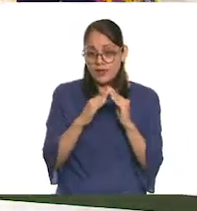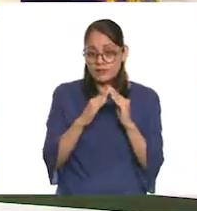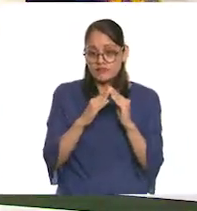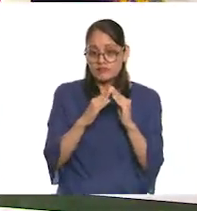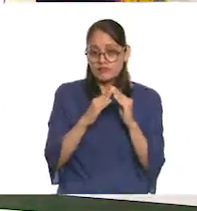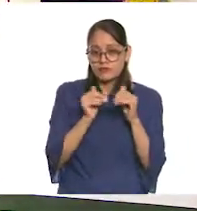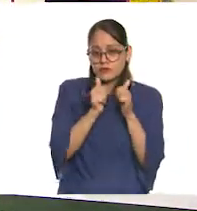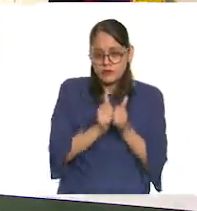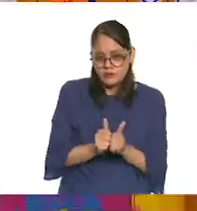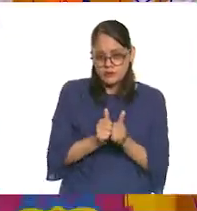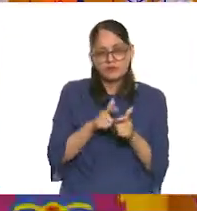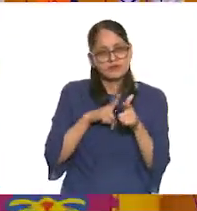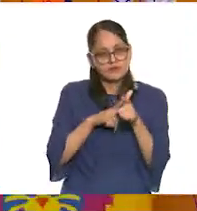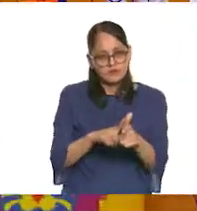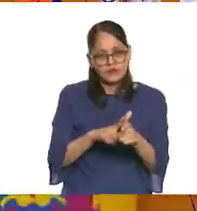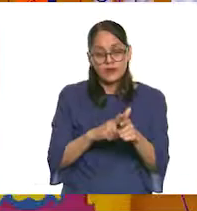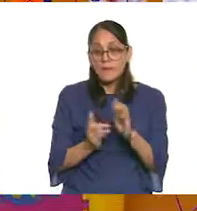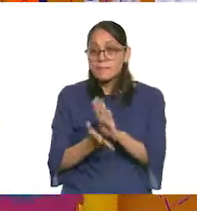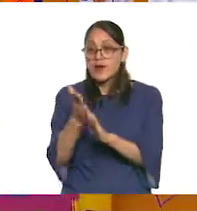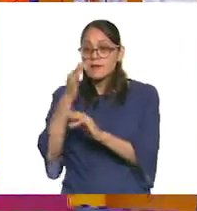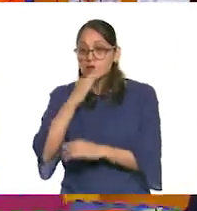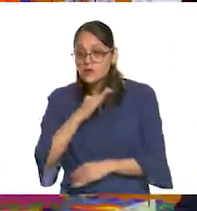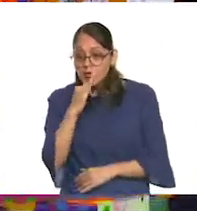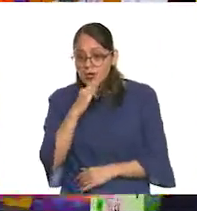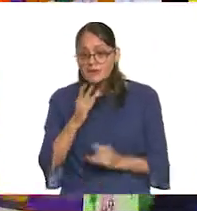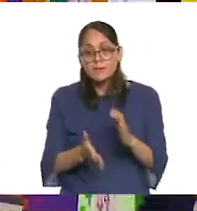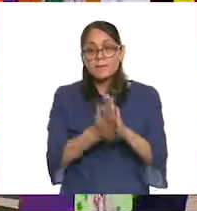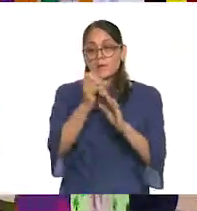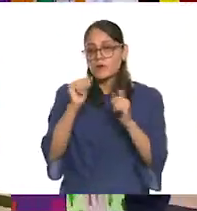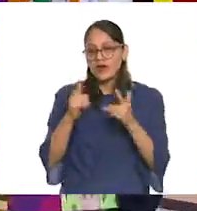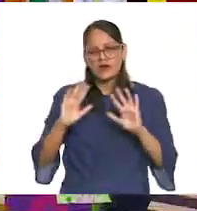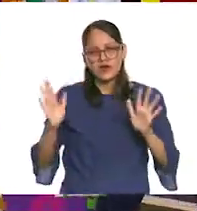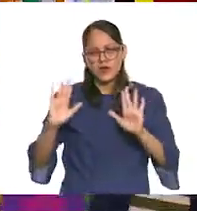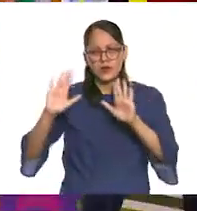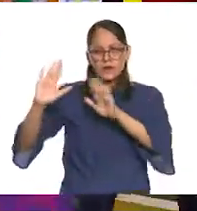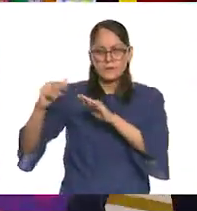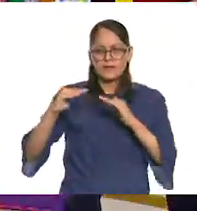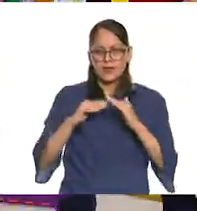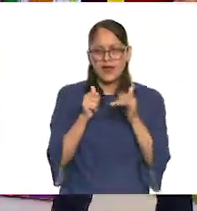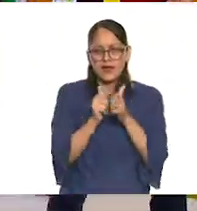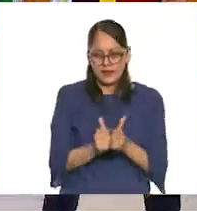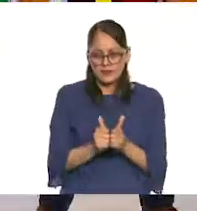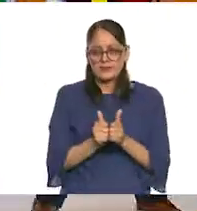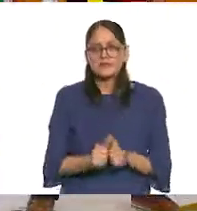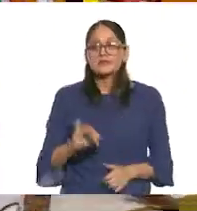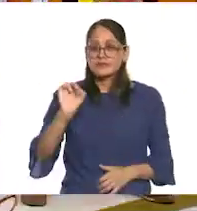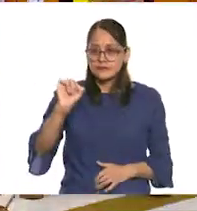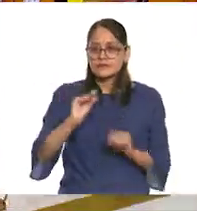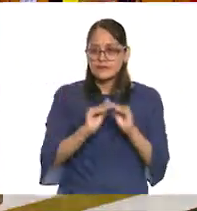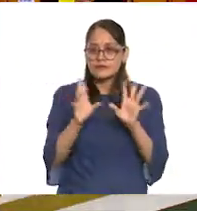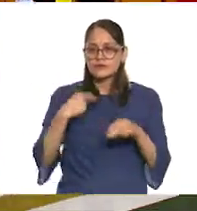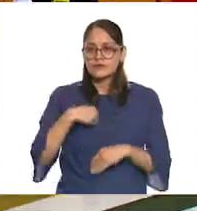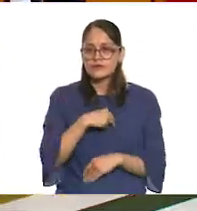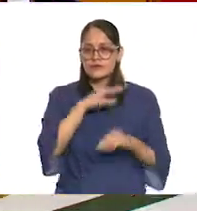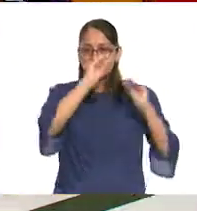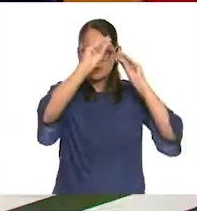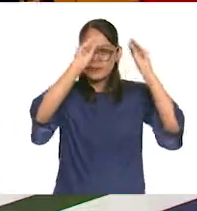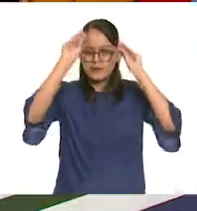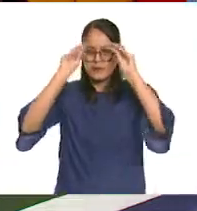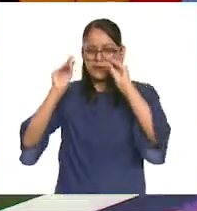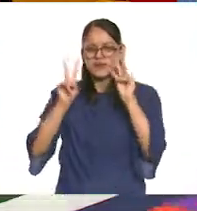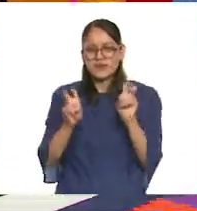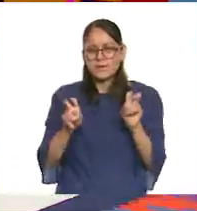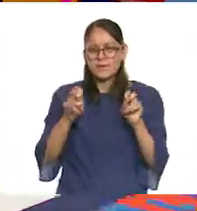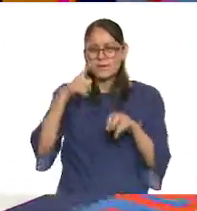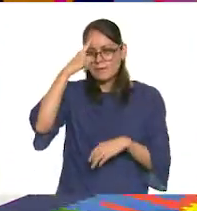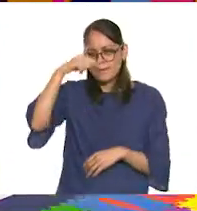salir a hacer festejos y esas cosas, Ivonne. Claro, podemos hacer una instalación para celebrar